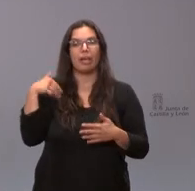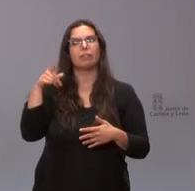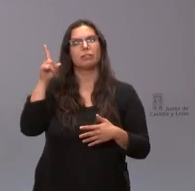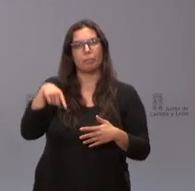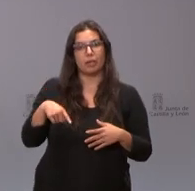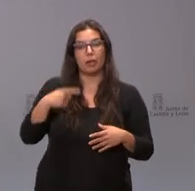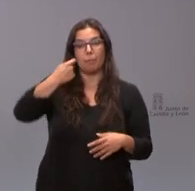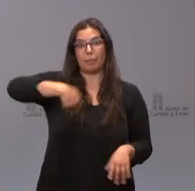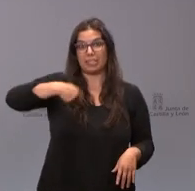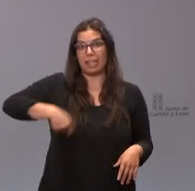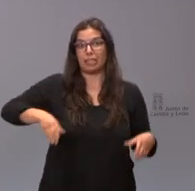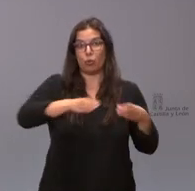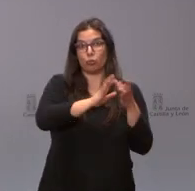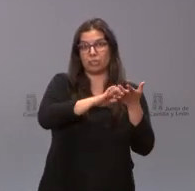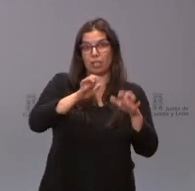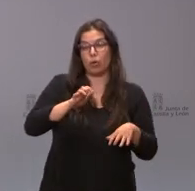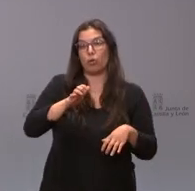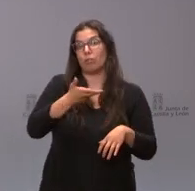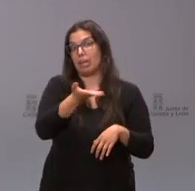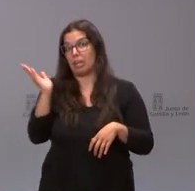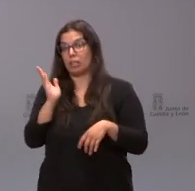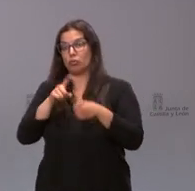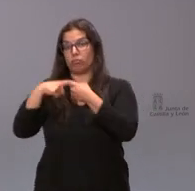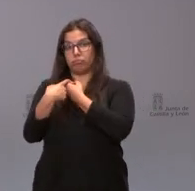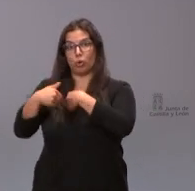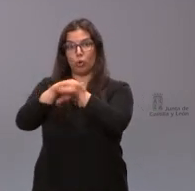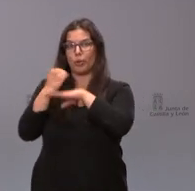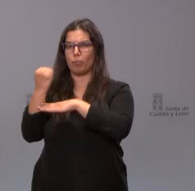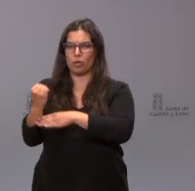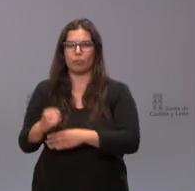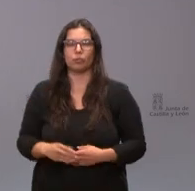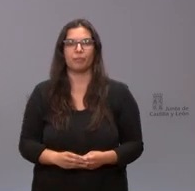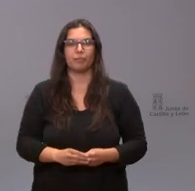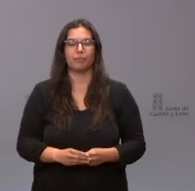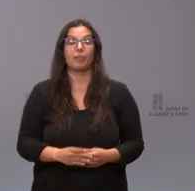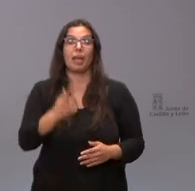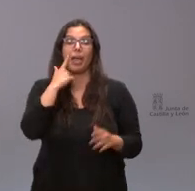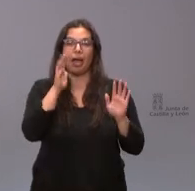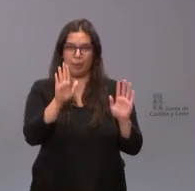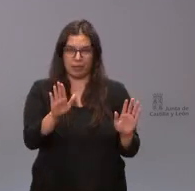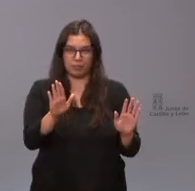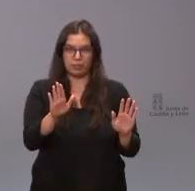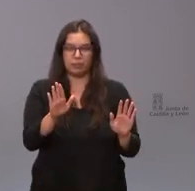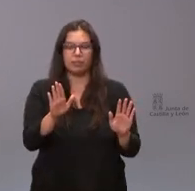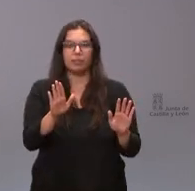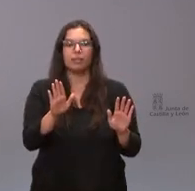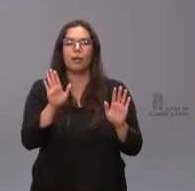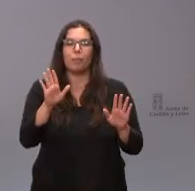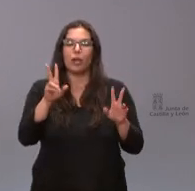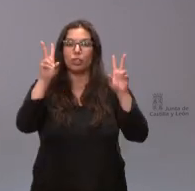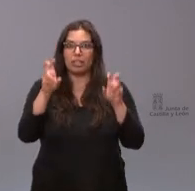tanto del presidente de la Junta de Castilla y León como con el resto de los miembros del gobierno de esta comunidad a ver pero el tema de la